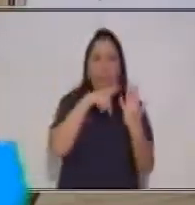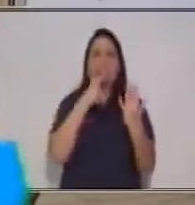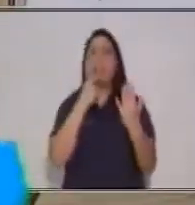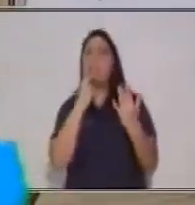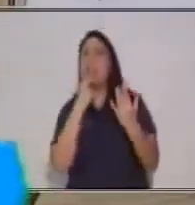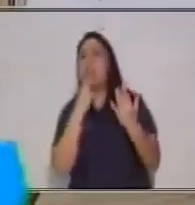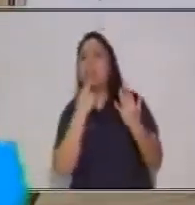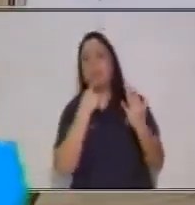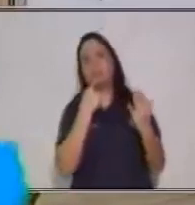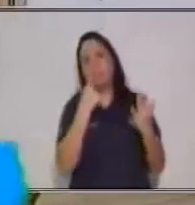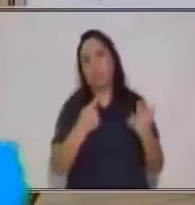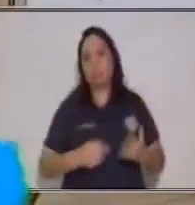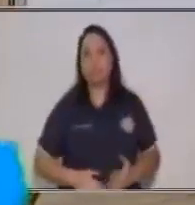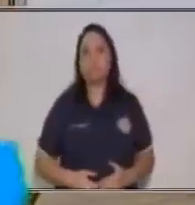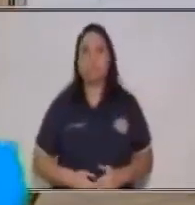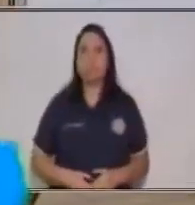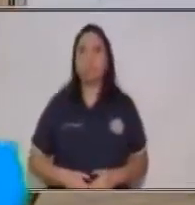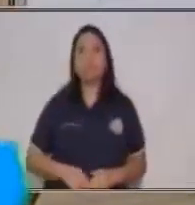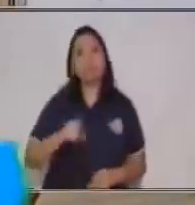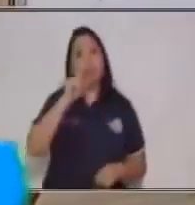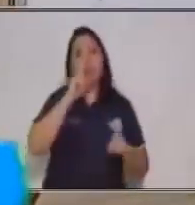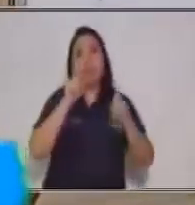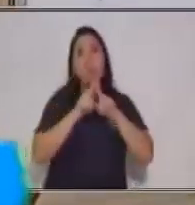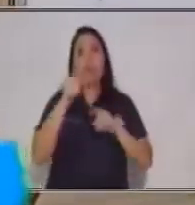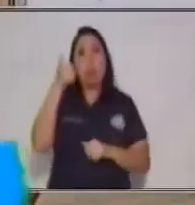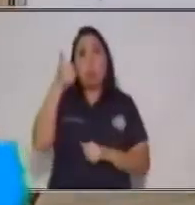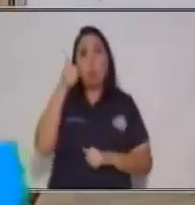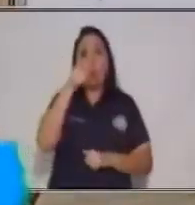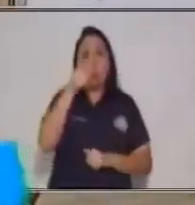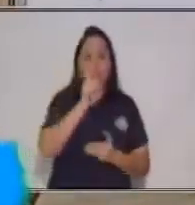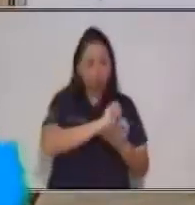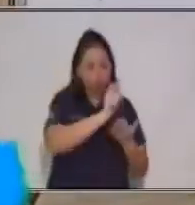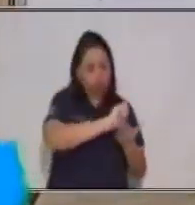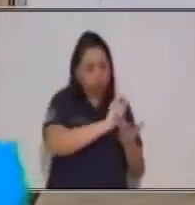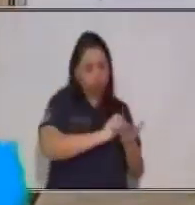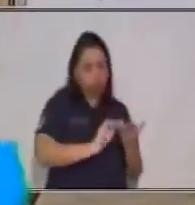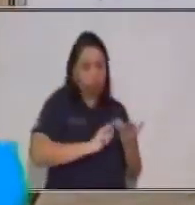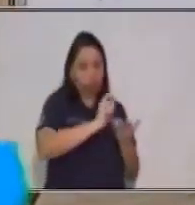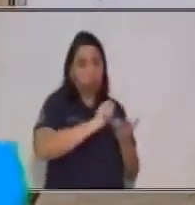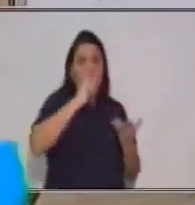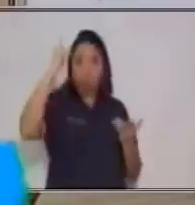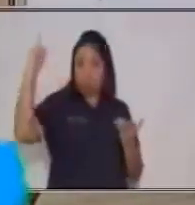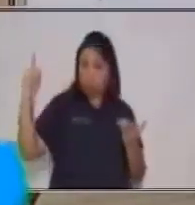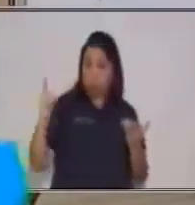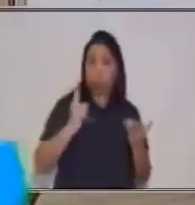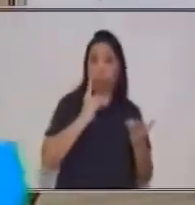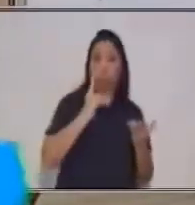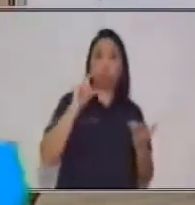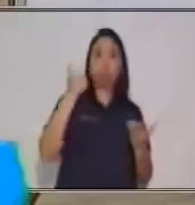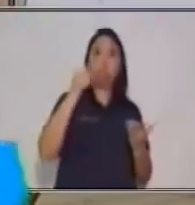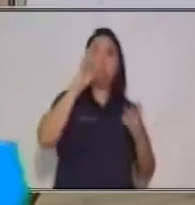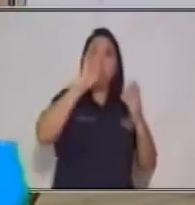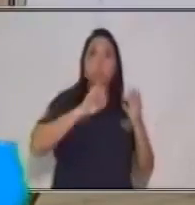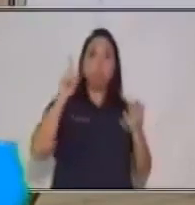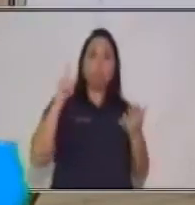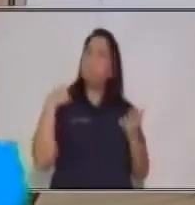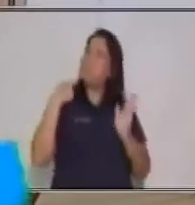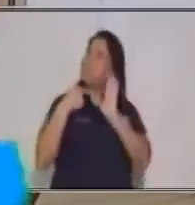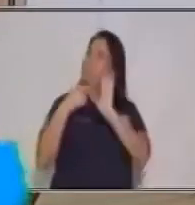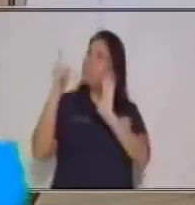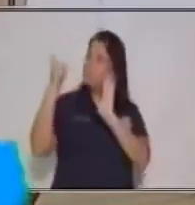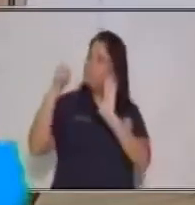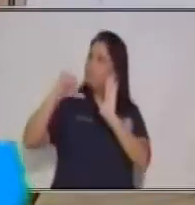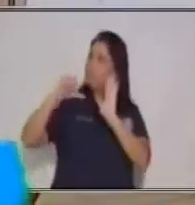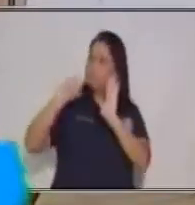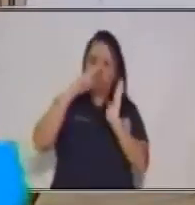es que permitas que otras personas, mientras tú estás redactando, otras personas lean tu texto. Sé que tal